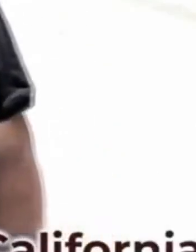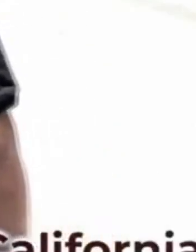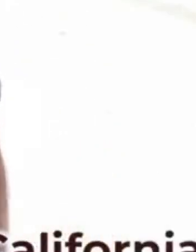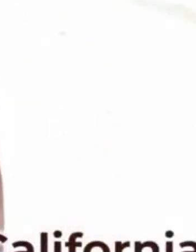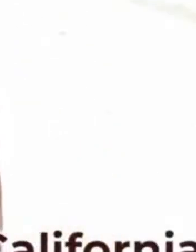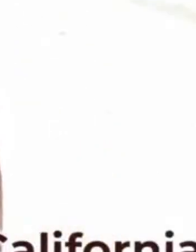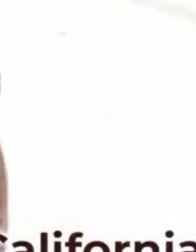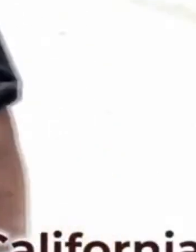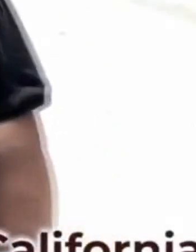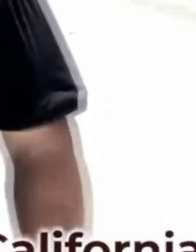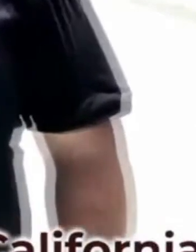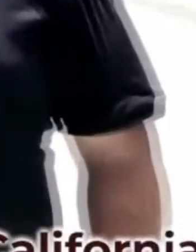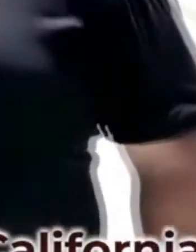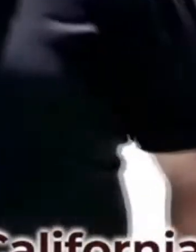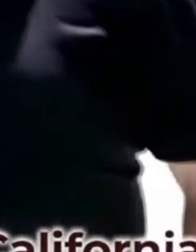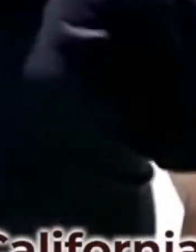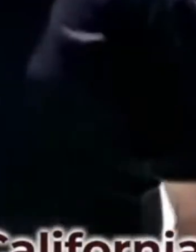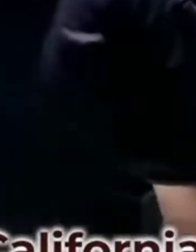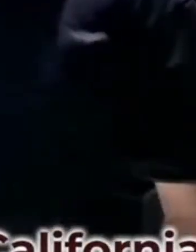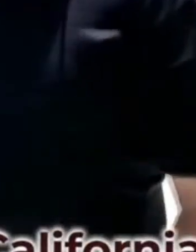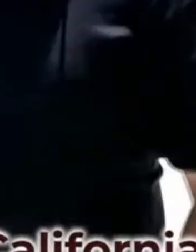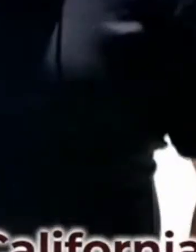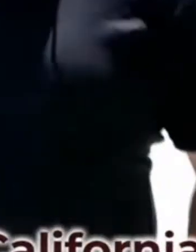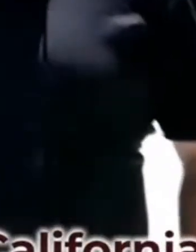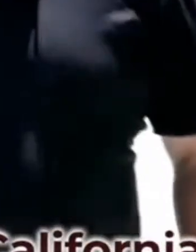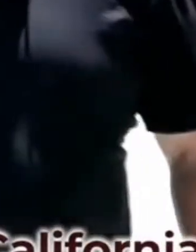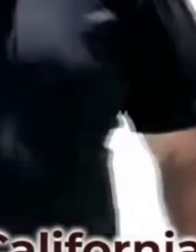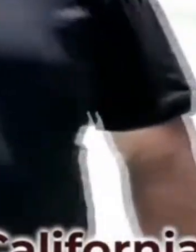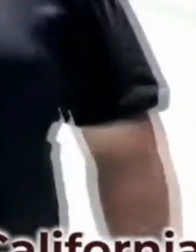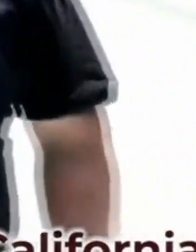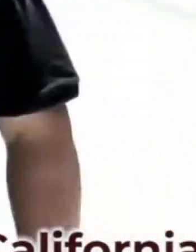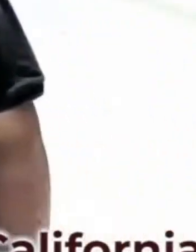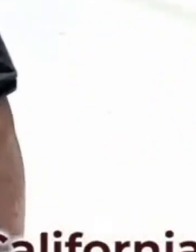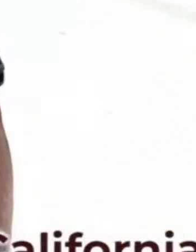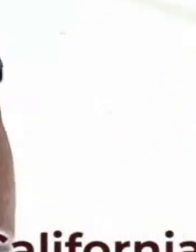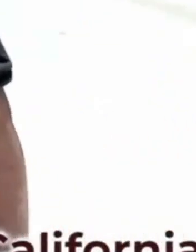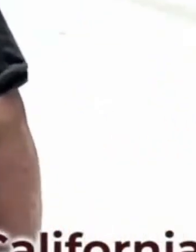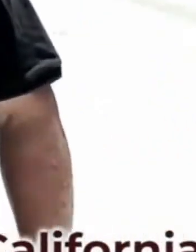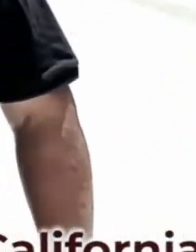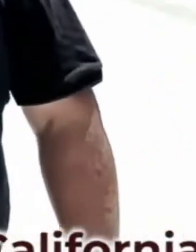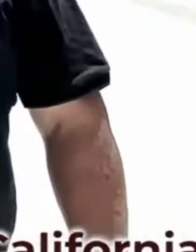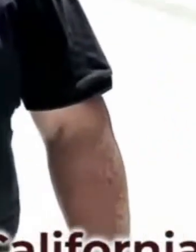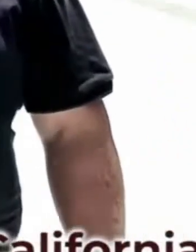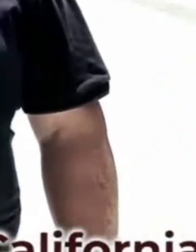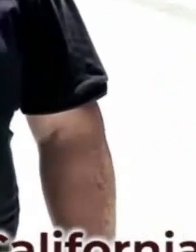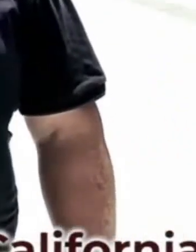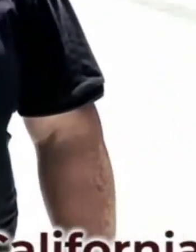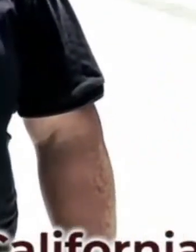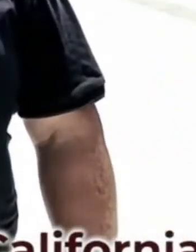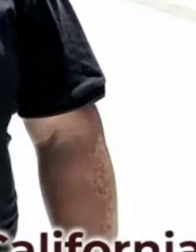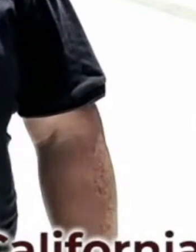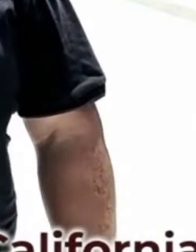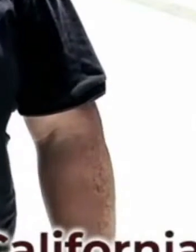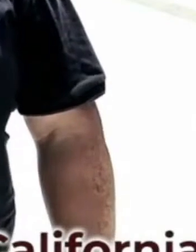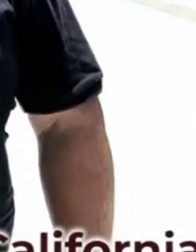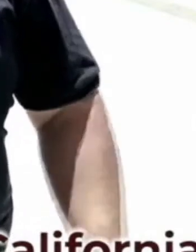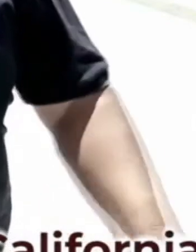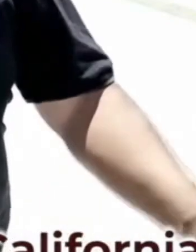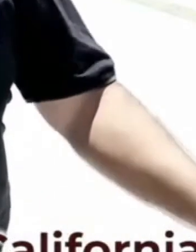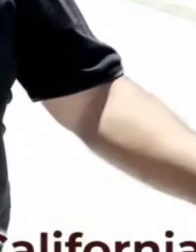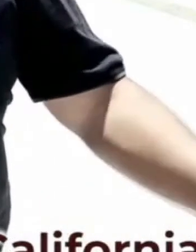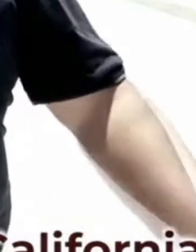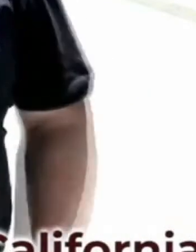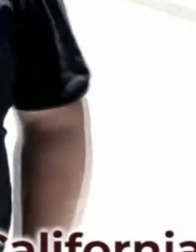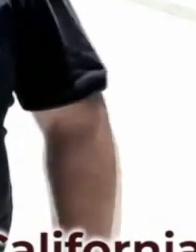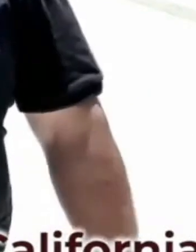beneficiados en la calle Acuculcán aquí en el fraccionamiento teníamos más de 22 años viviendo en esta localidad